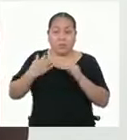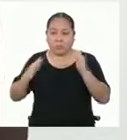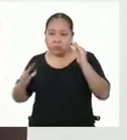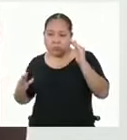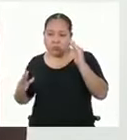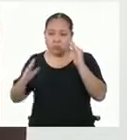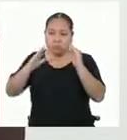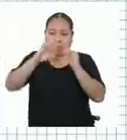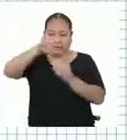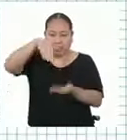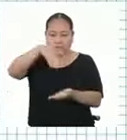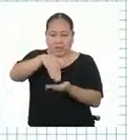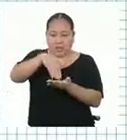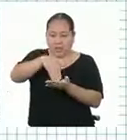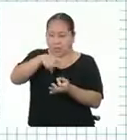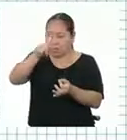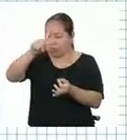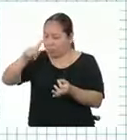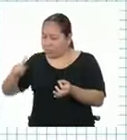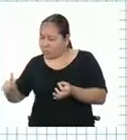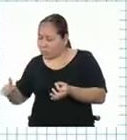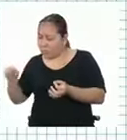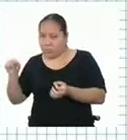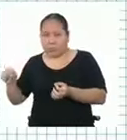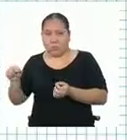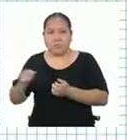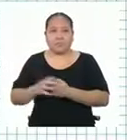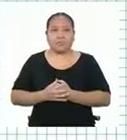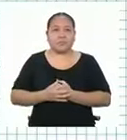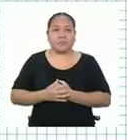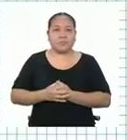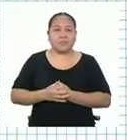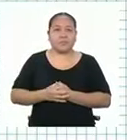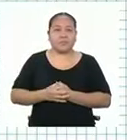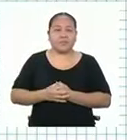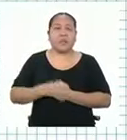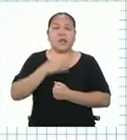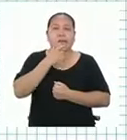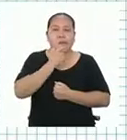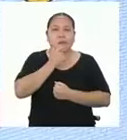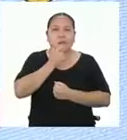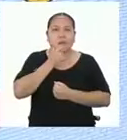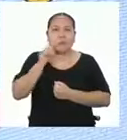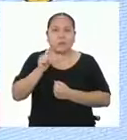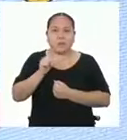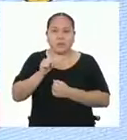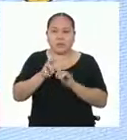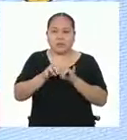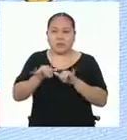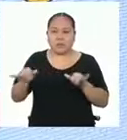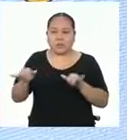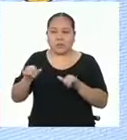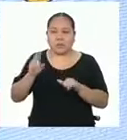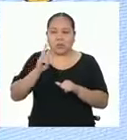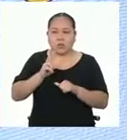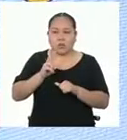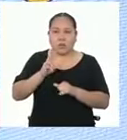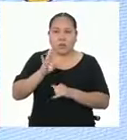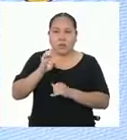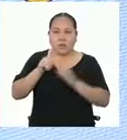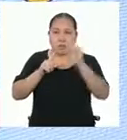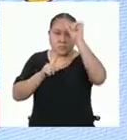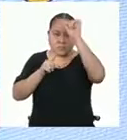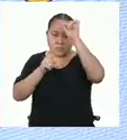distancia del punto central a uno de los vértices del polígono de la base. Entonces, si la distancia entre dos vértices